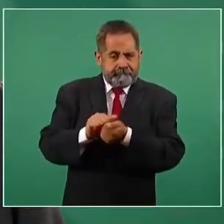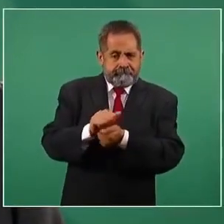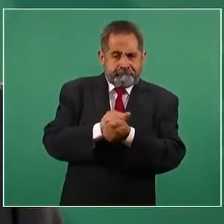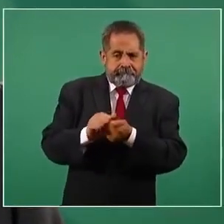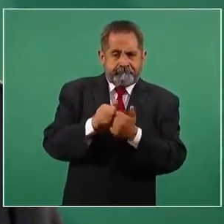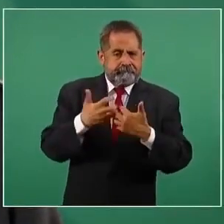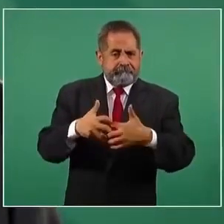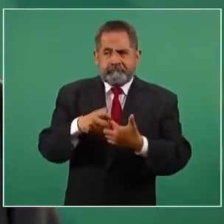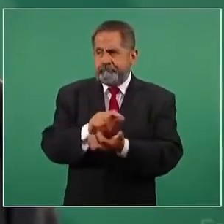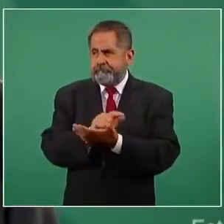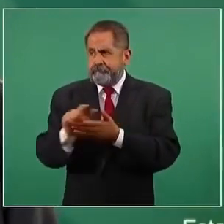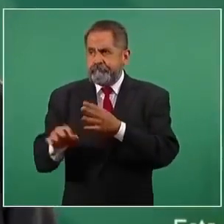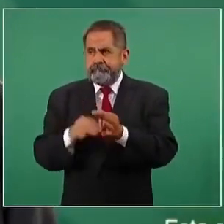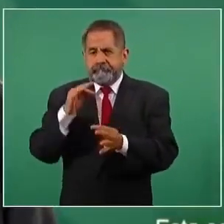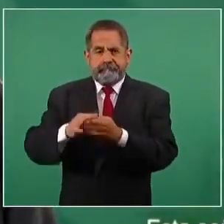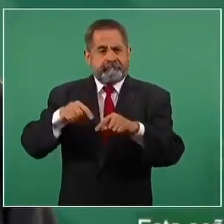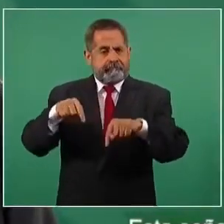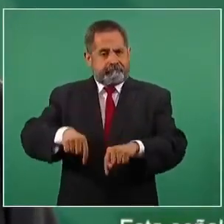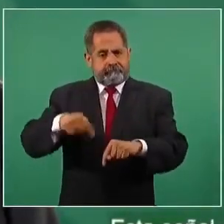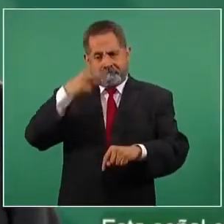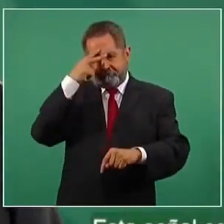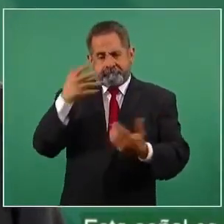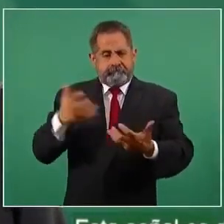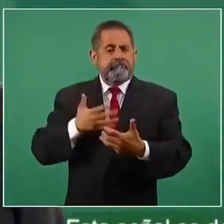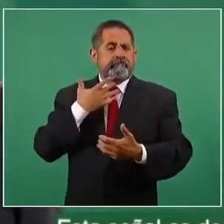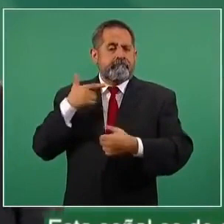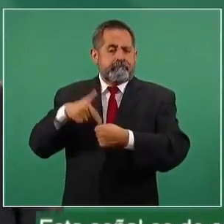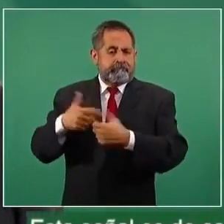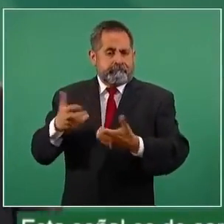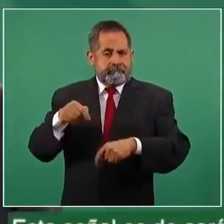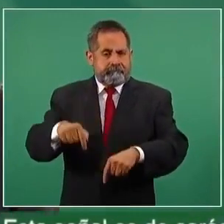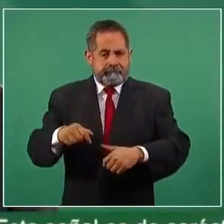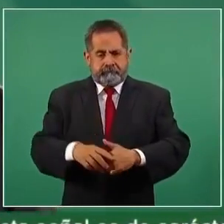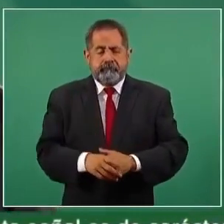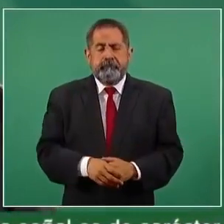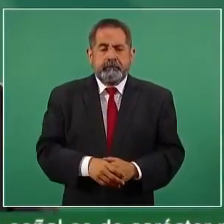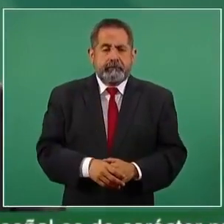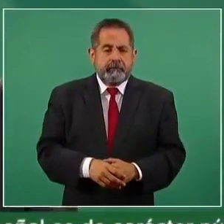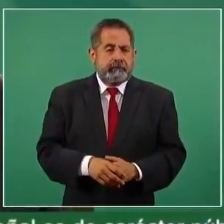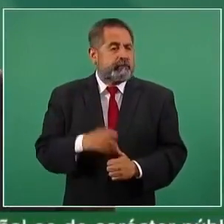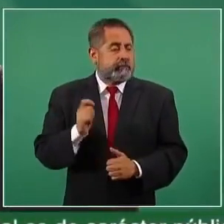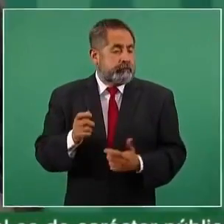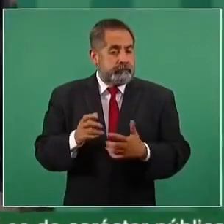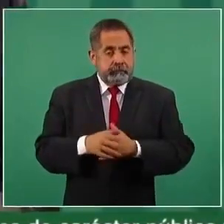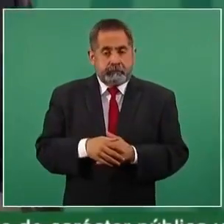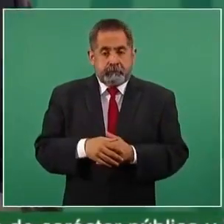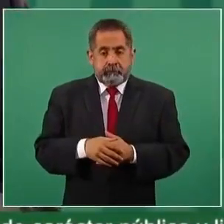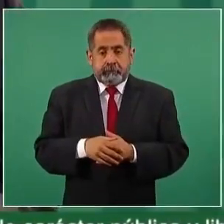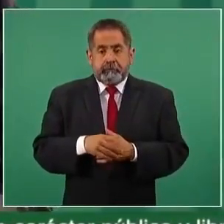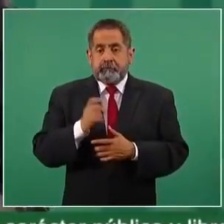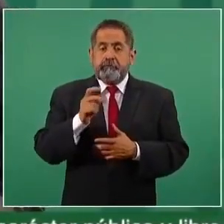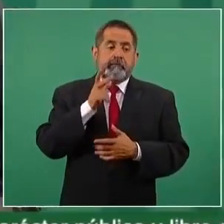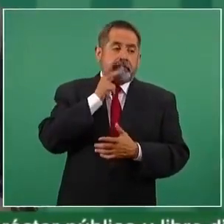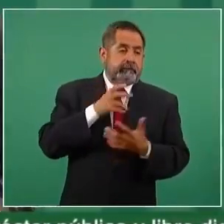y vamos a producir las gasolinas en el país. De modo que toda la producción